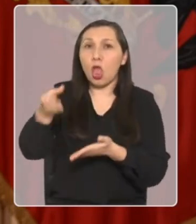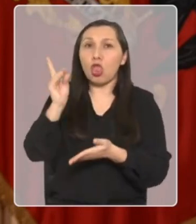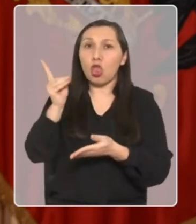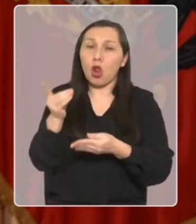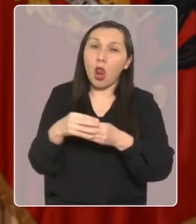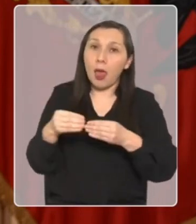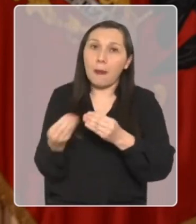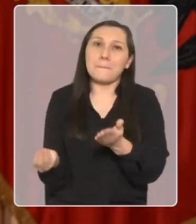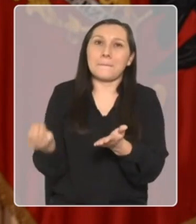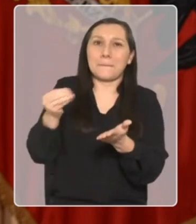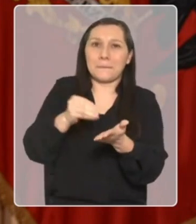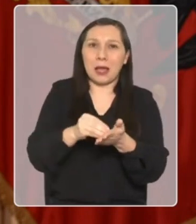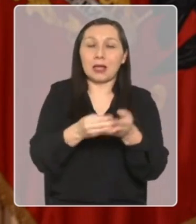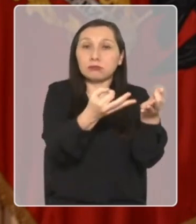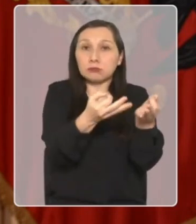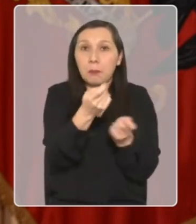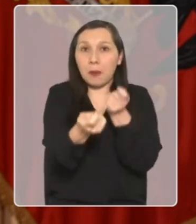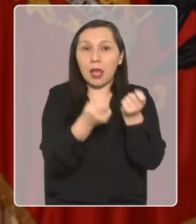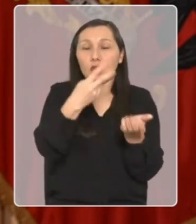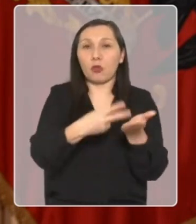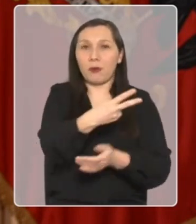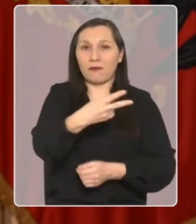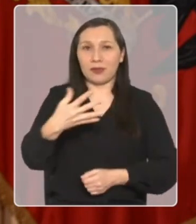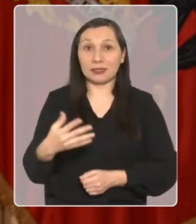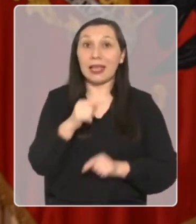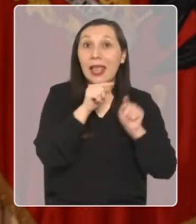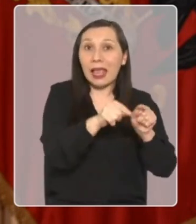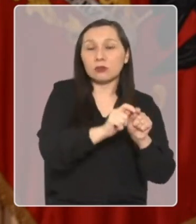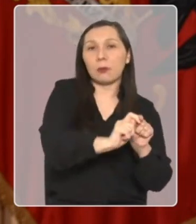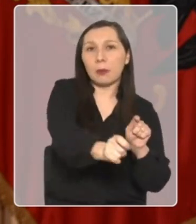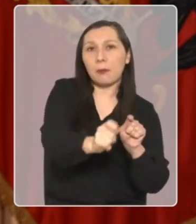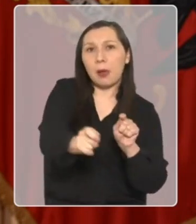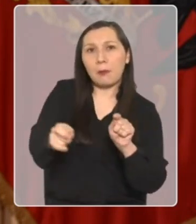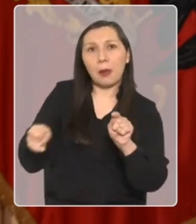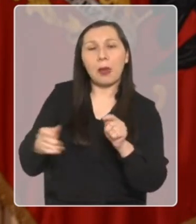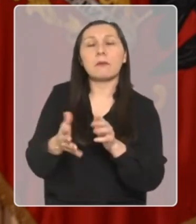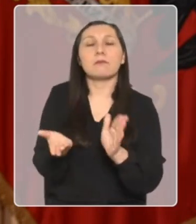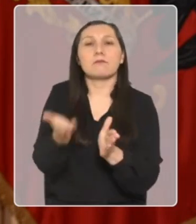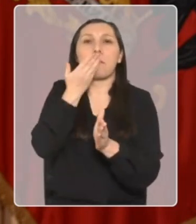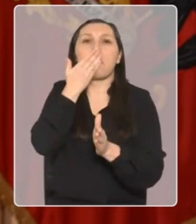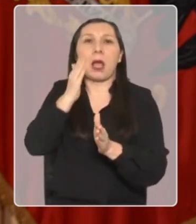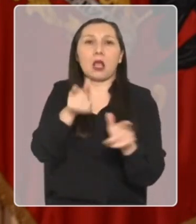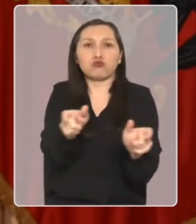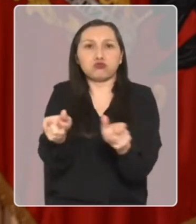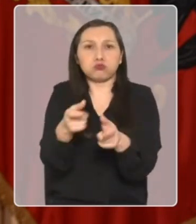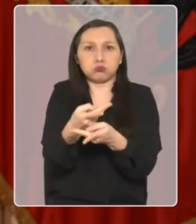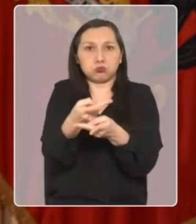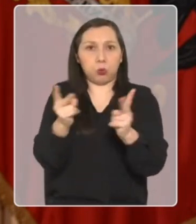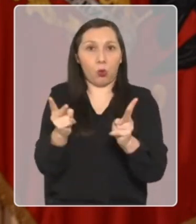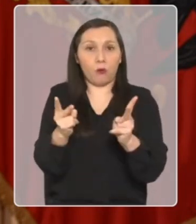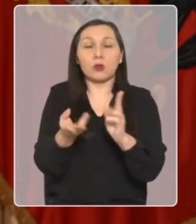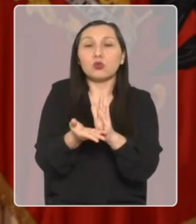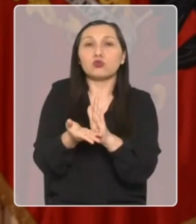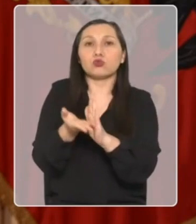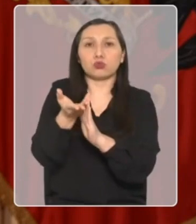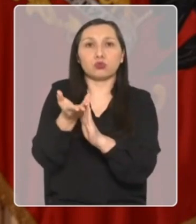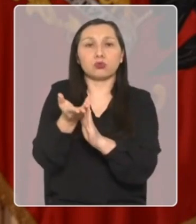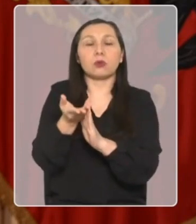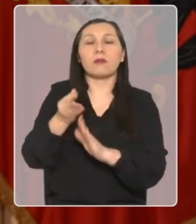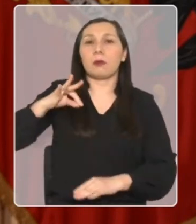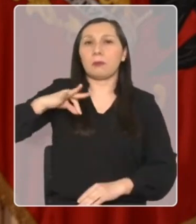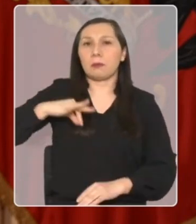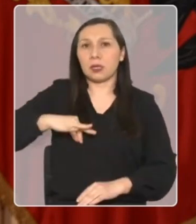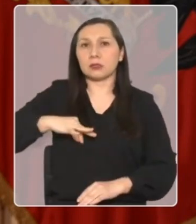dólares adicionales para el presupuesto 2025 que irán a financiar en gran parte las mejoras en seguridad pública y el aumento de la